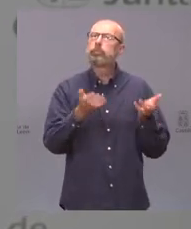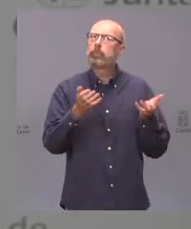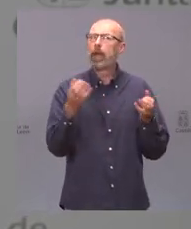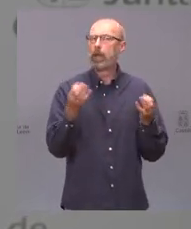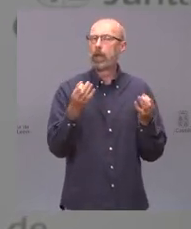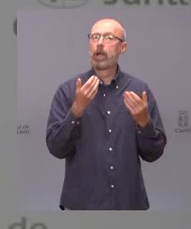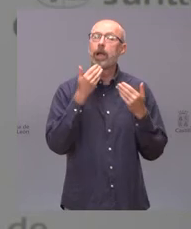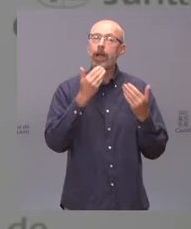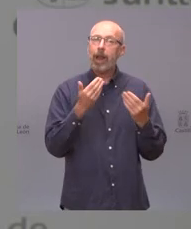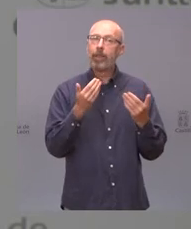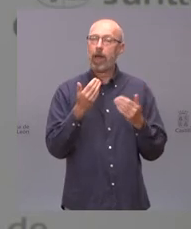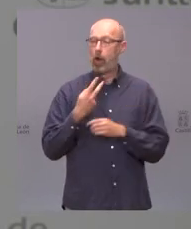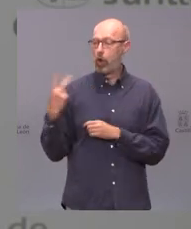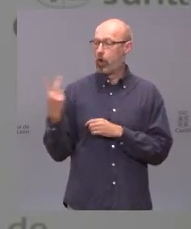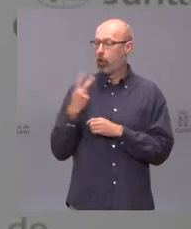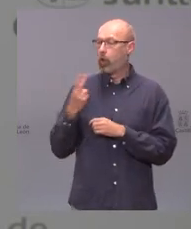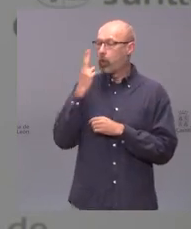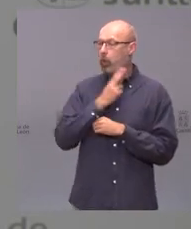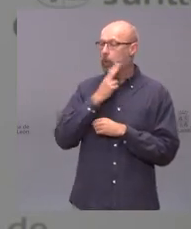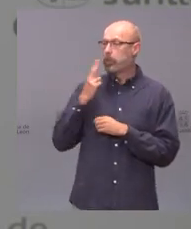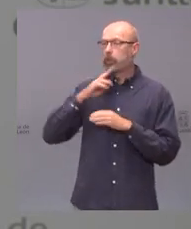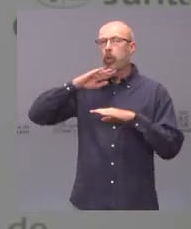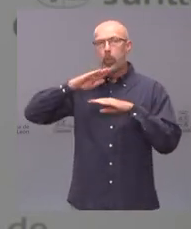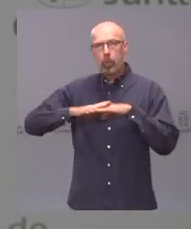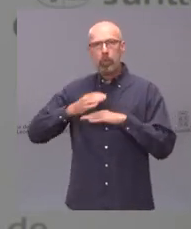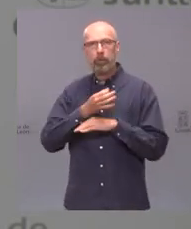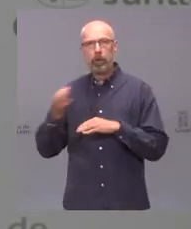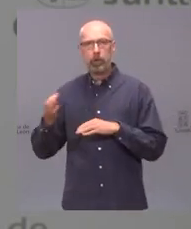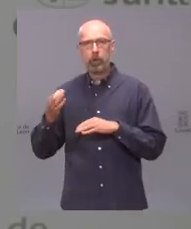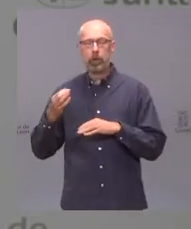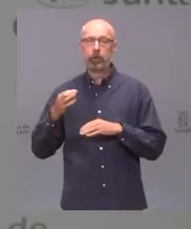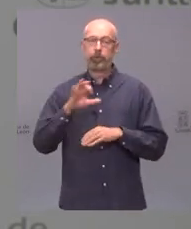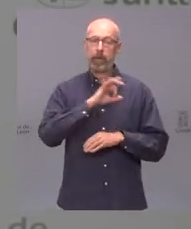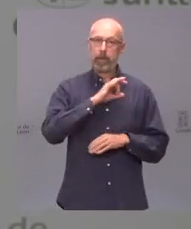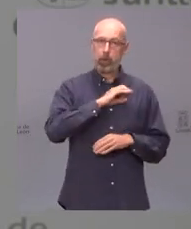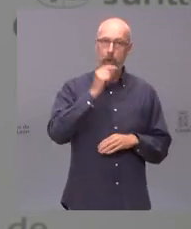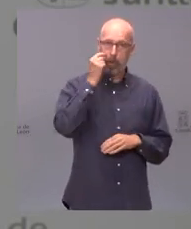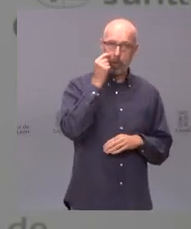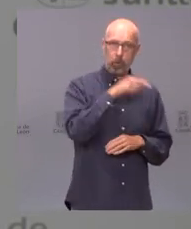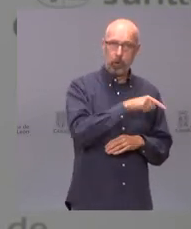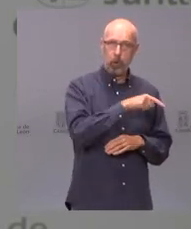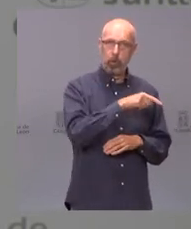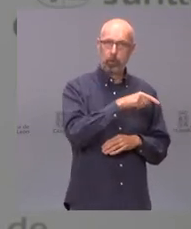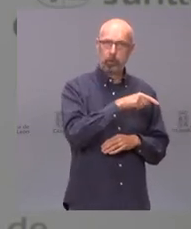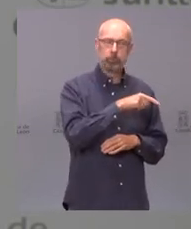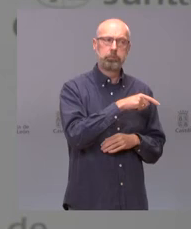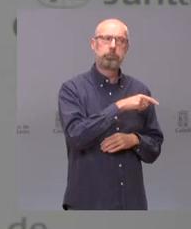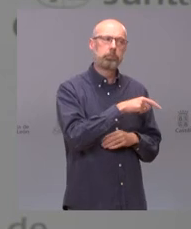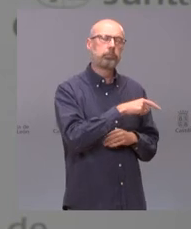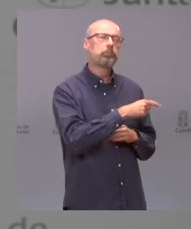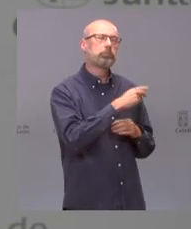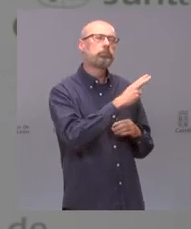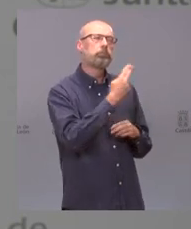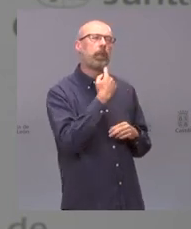tengamos palabra y cumplamos nuestra palabra el señor Fernández Mañueco nos dio su palabra de que no iba